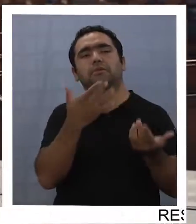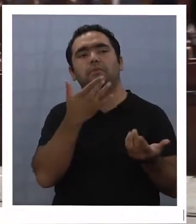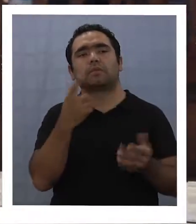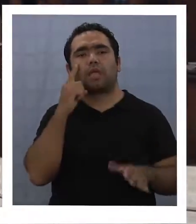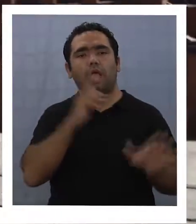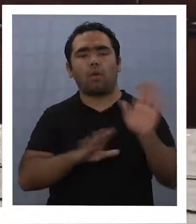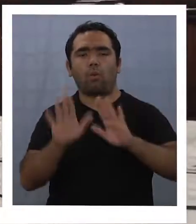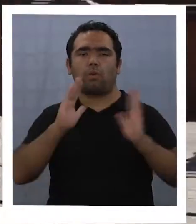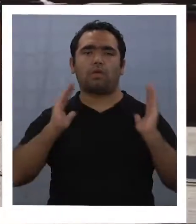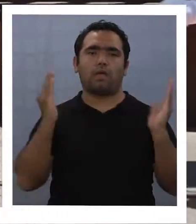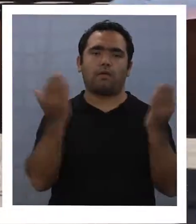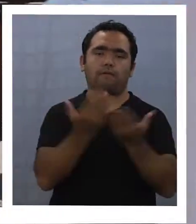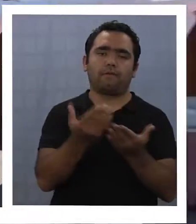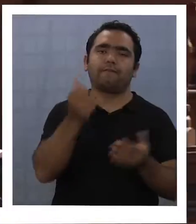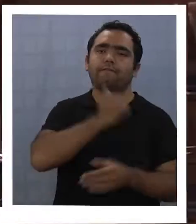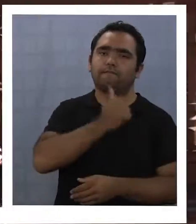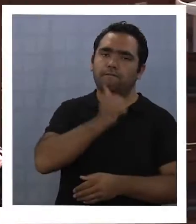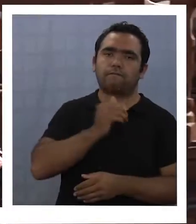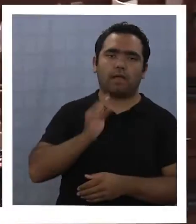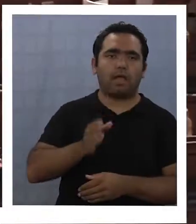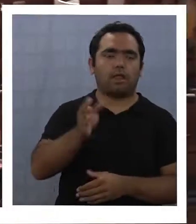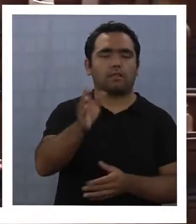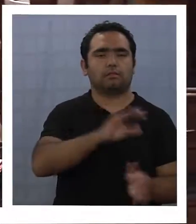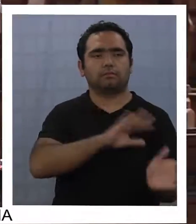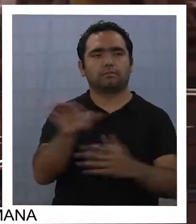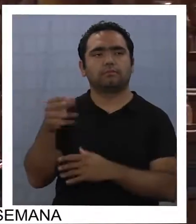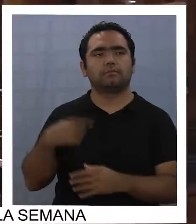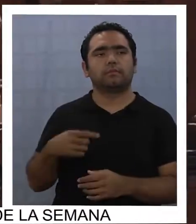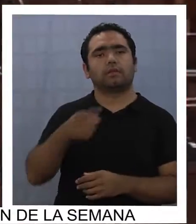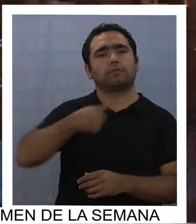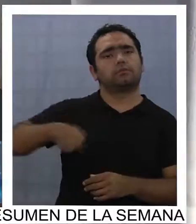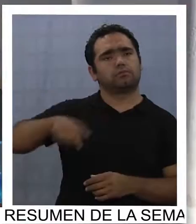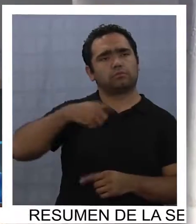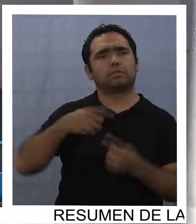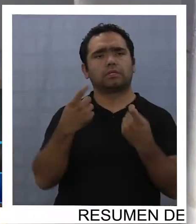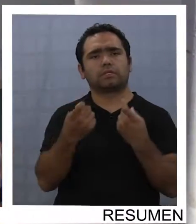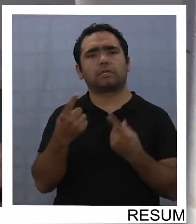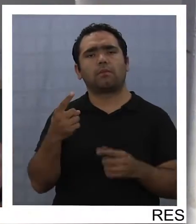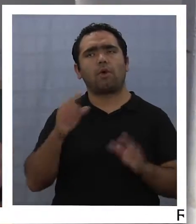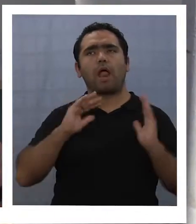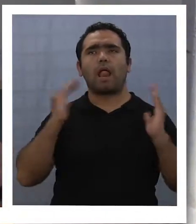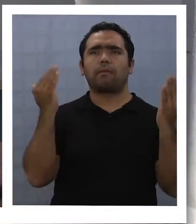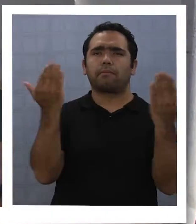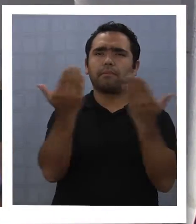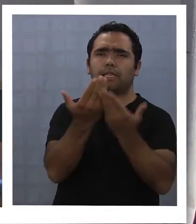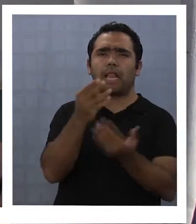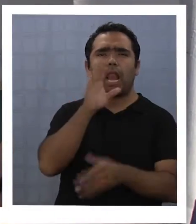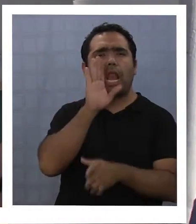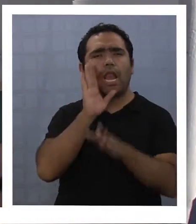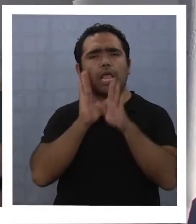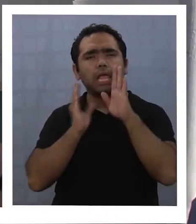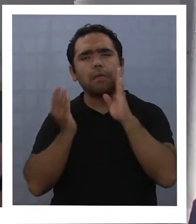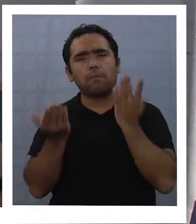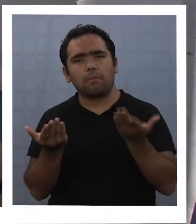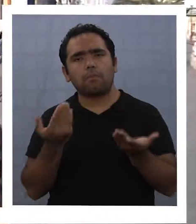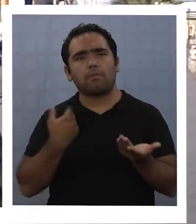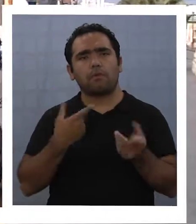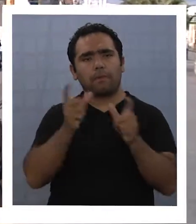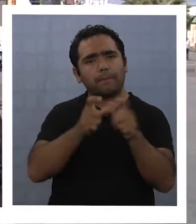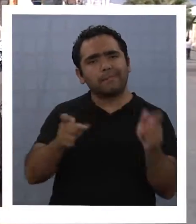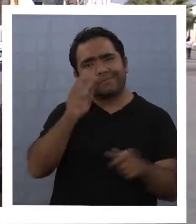no se cuida lo que se debería. Necesitamos tener un ambiente limpio, digno para las personas.